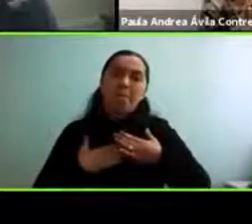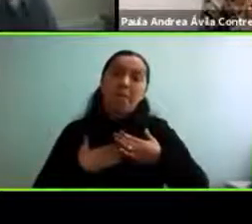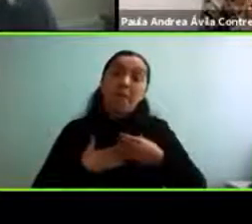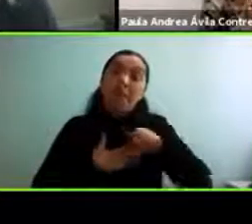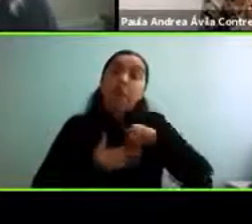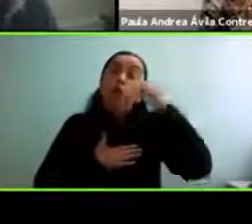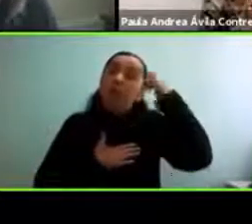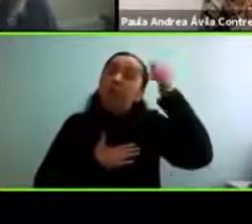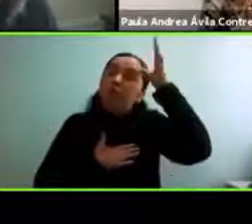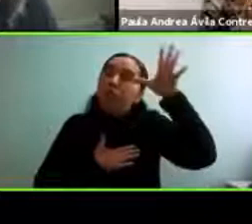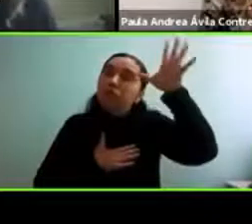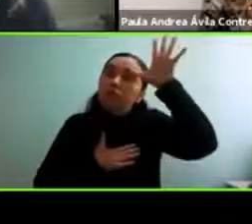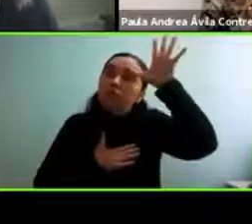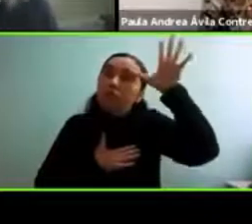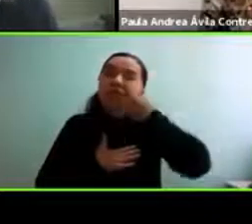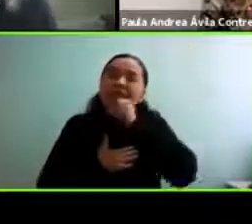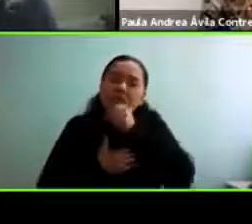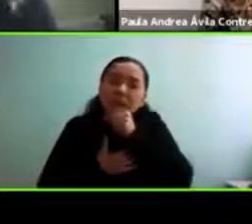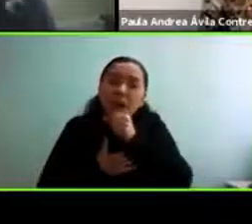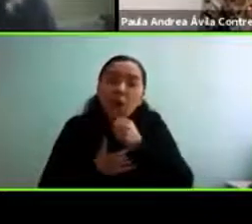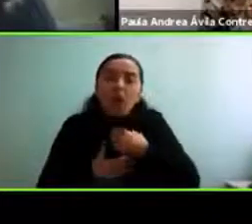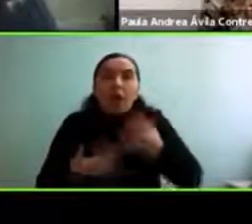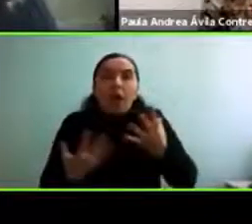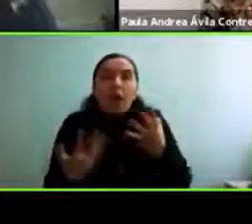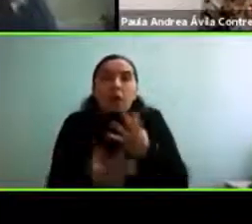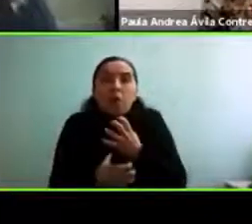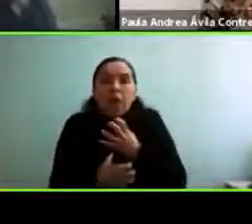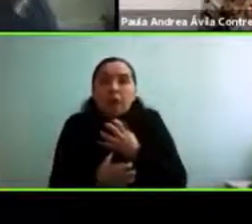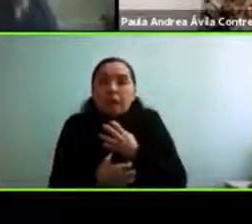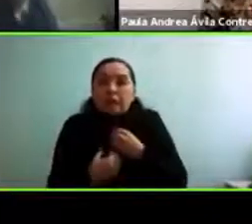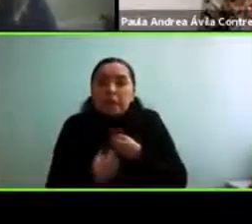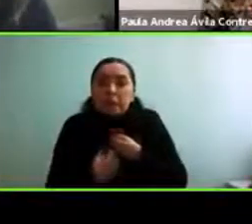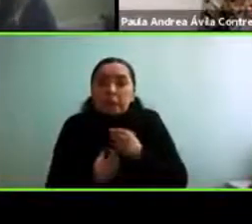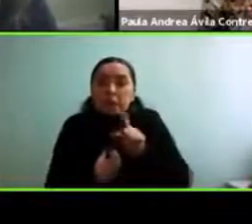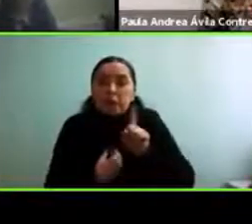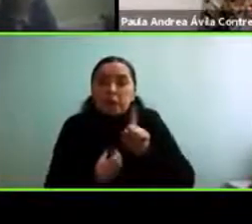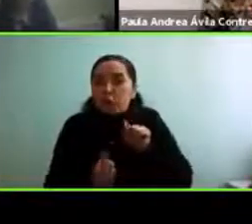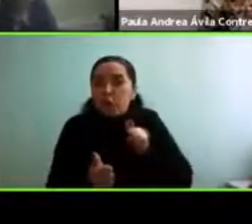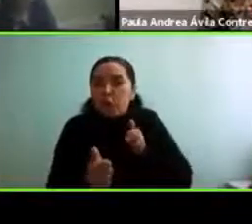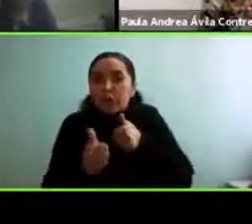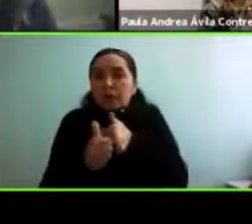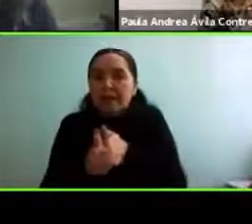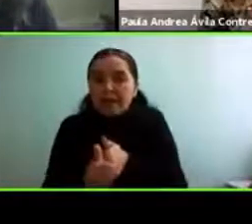es del terror por supuesto que no vas a querer acercarte al tema